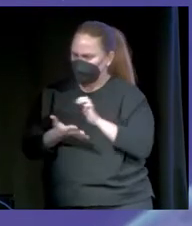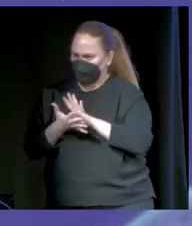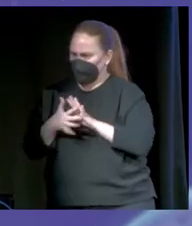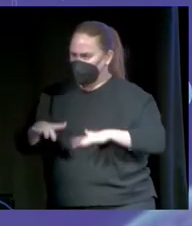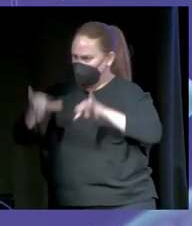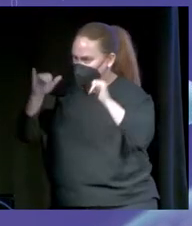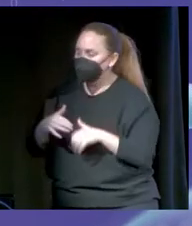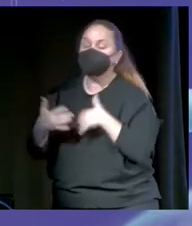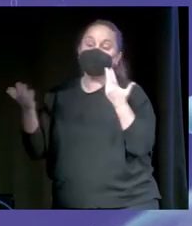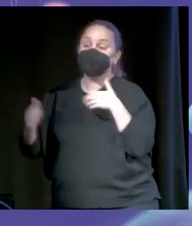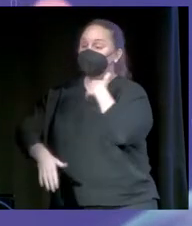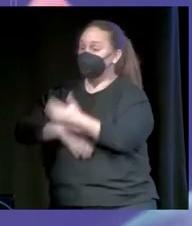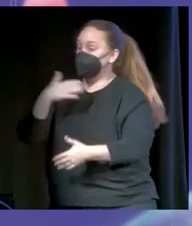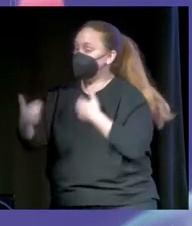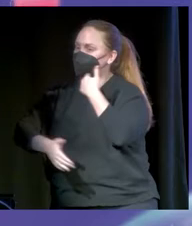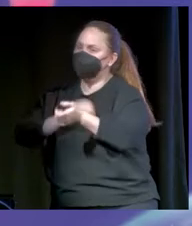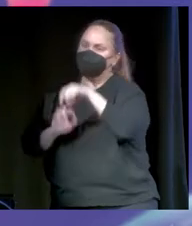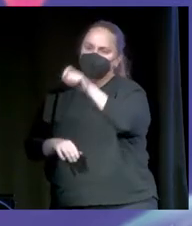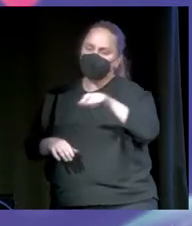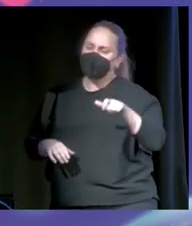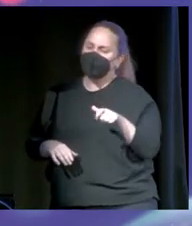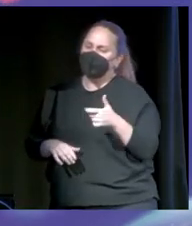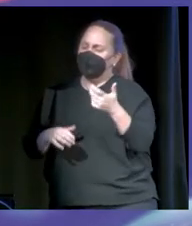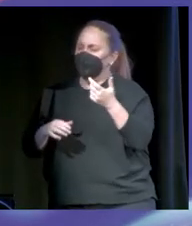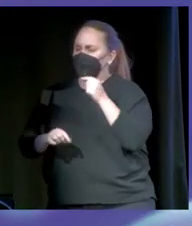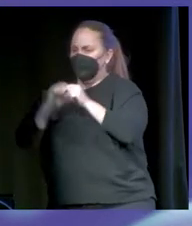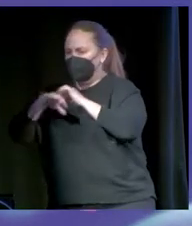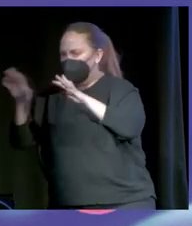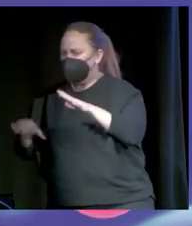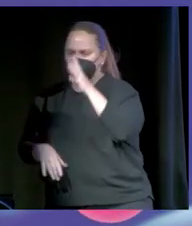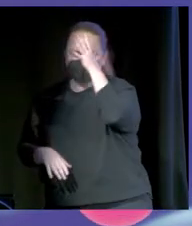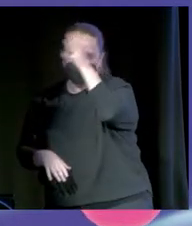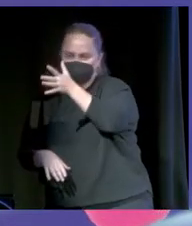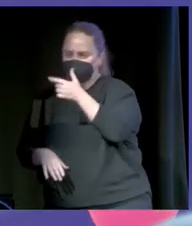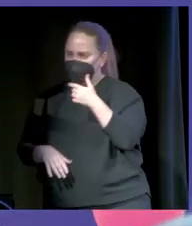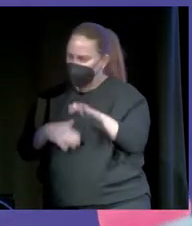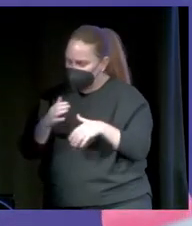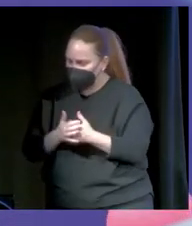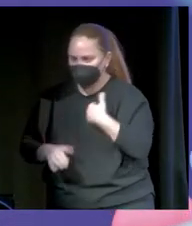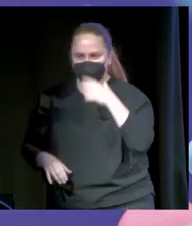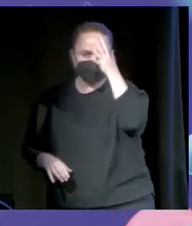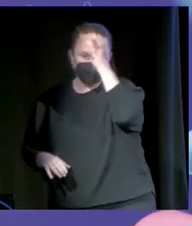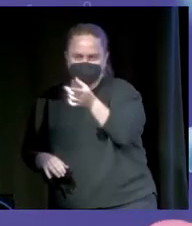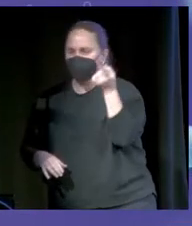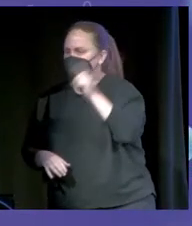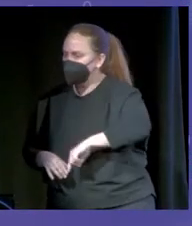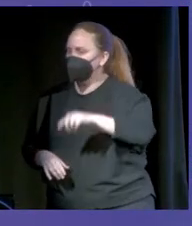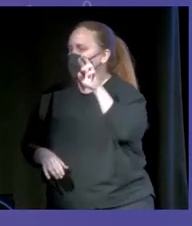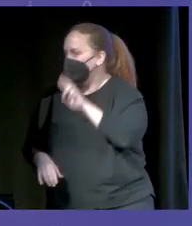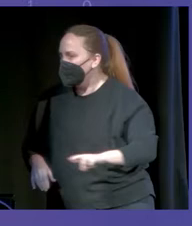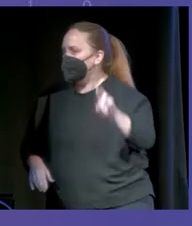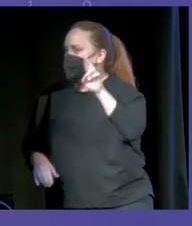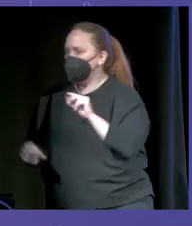Pero fuimos avanzando en la pandemia. La gente se iba cansando de la pandemia. Y yo mismo me cansé muchísimo de la pandemia. Porque